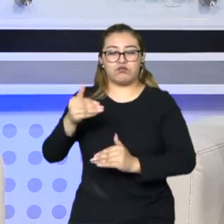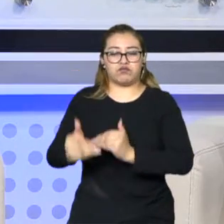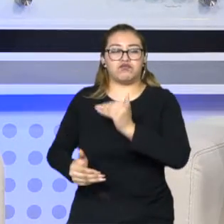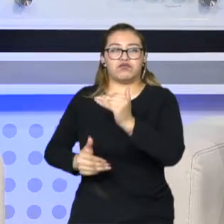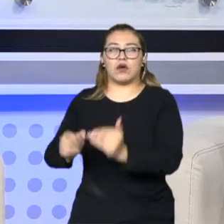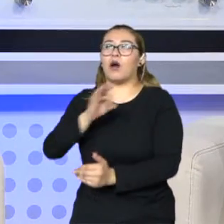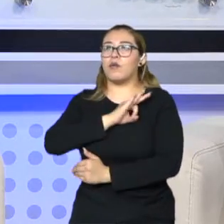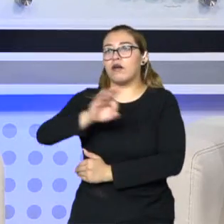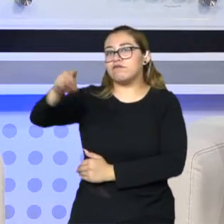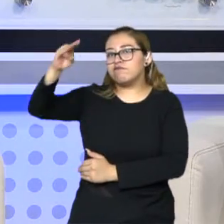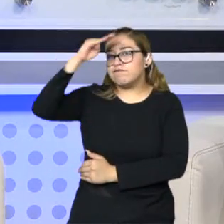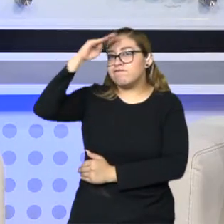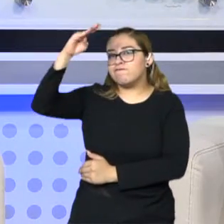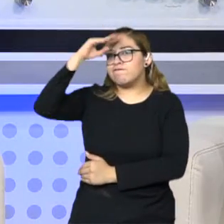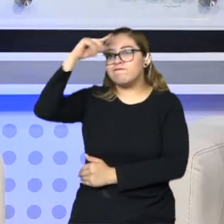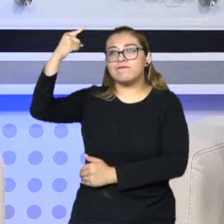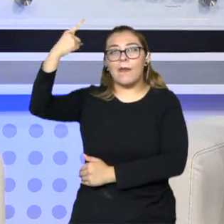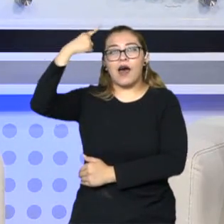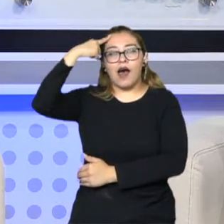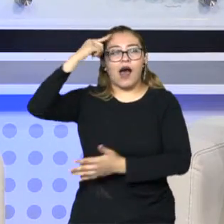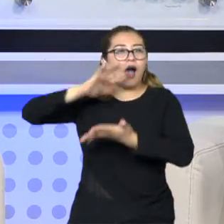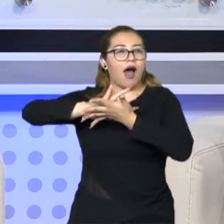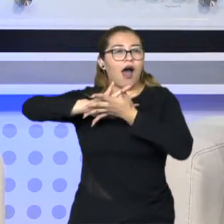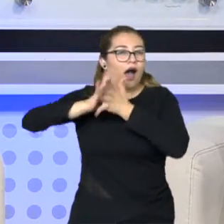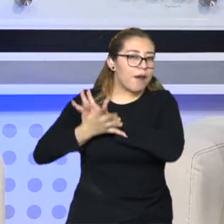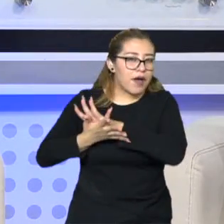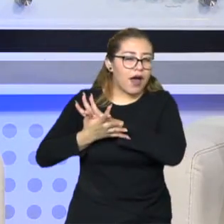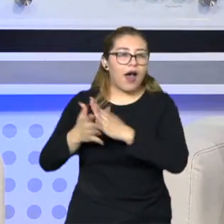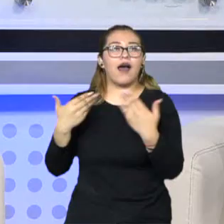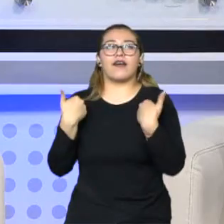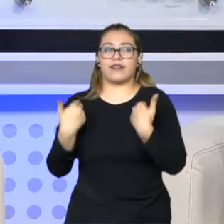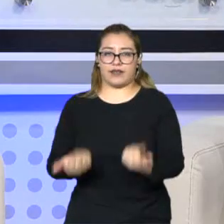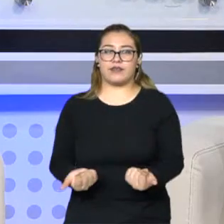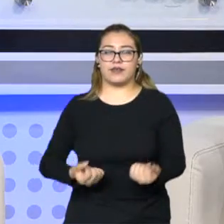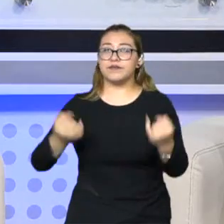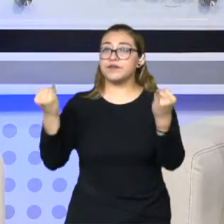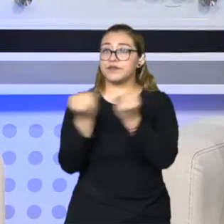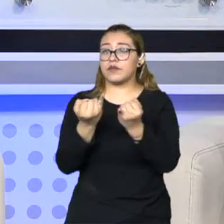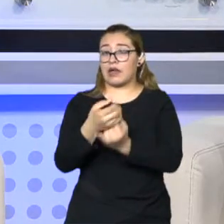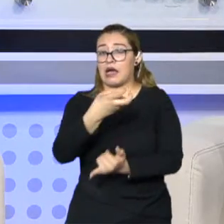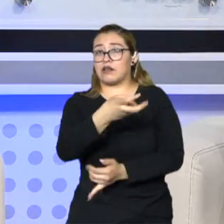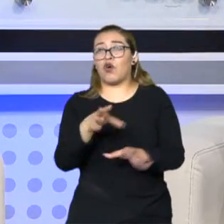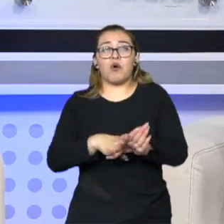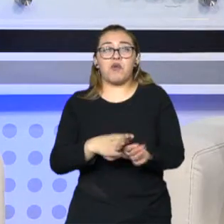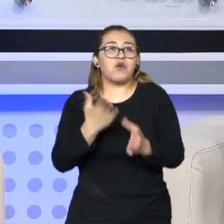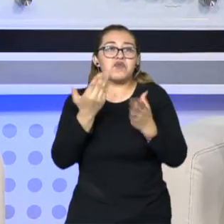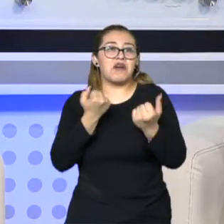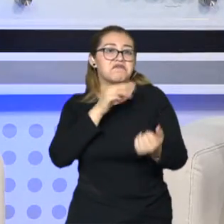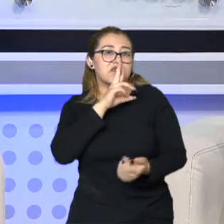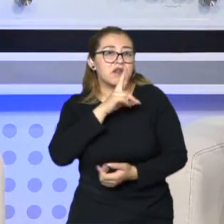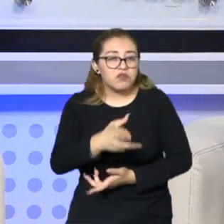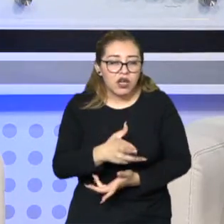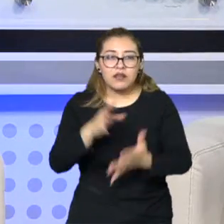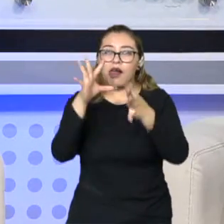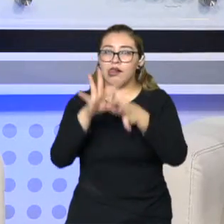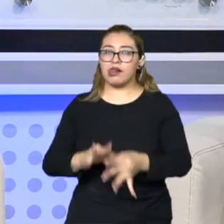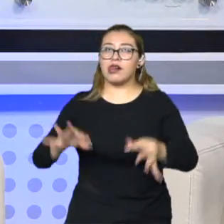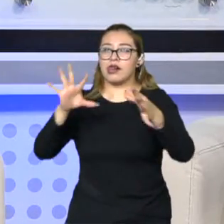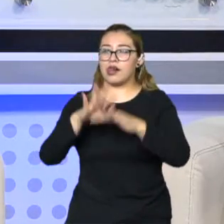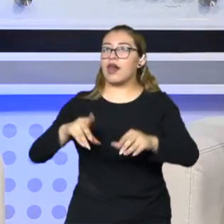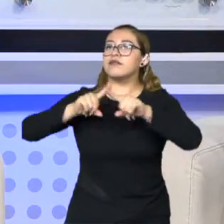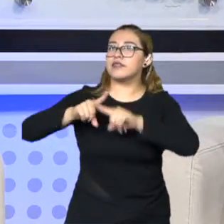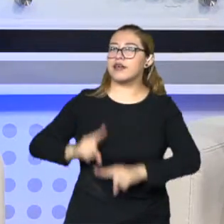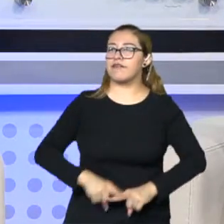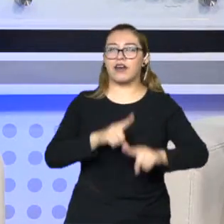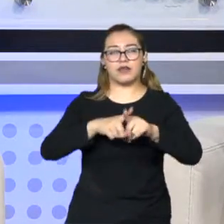crear conciencia, sensibilizarse y actuar en consecuencia, esto parece que no tiene resultados, y hemos hablado del tema infinidad